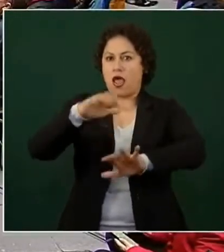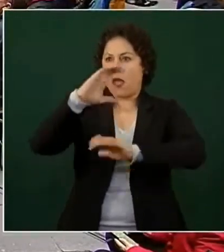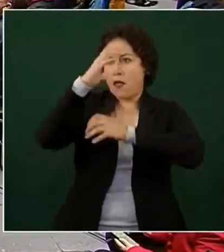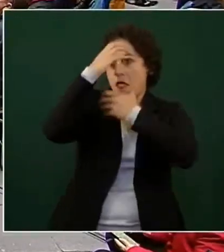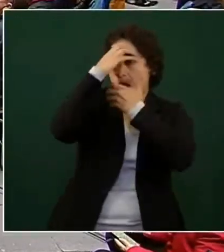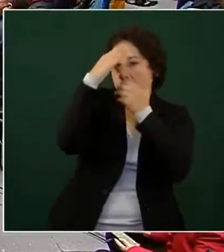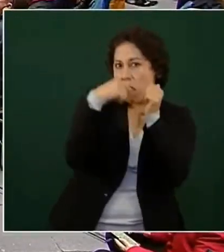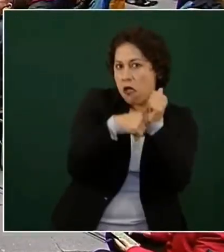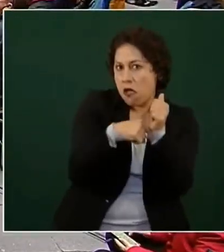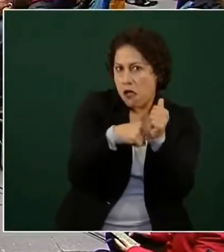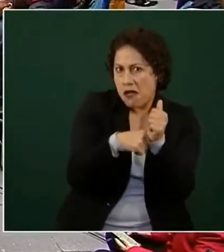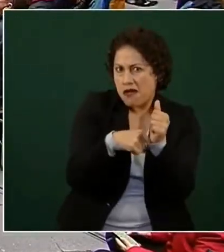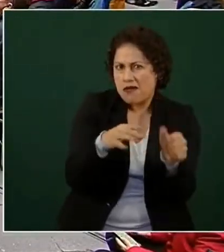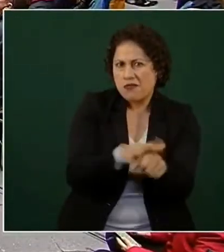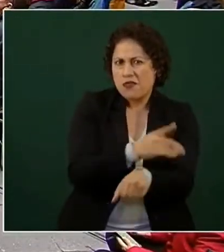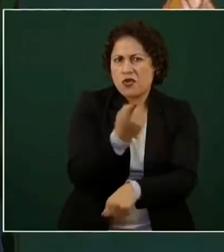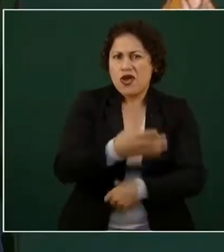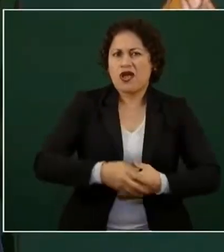¿Por qué no dar la cara?